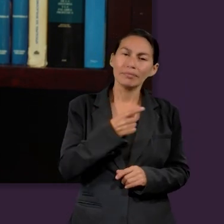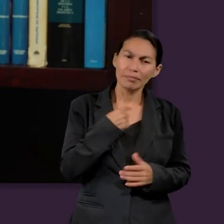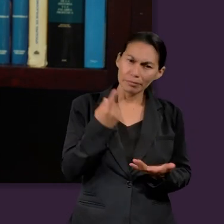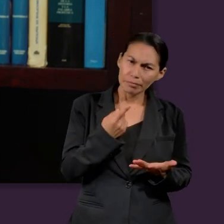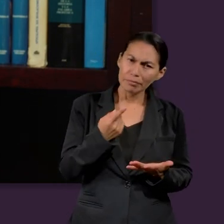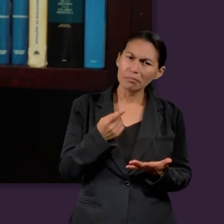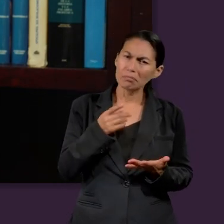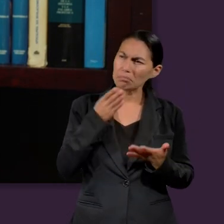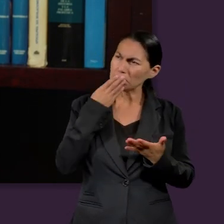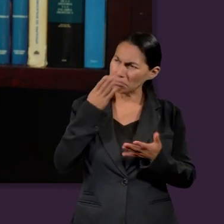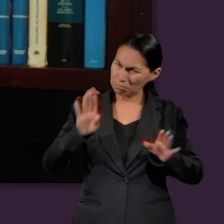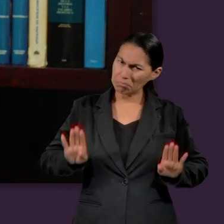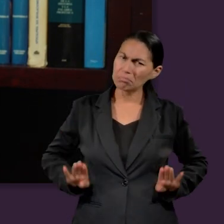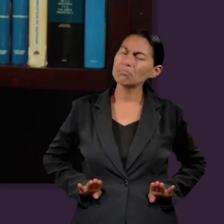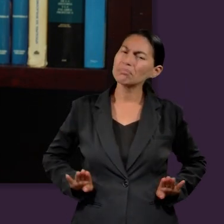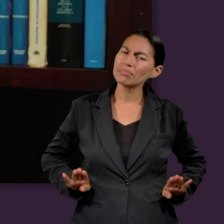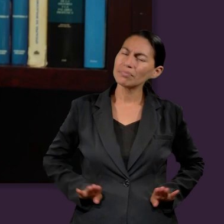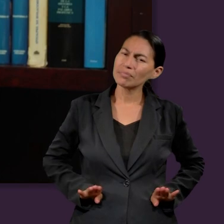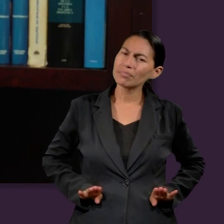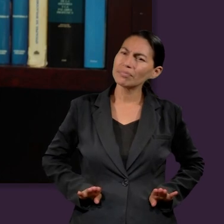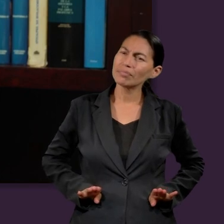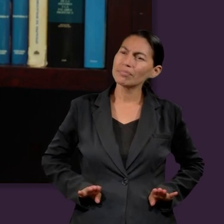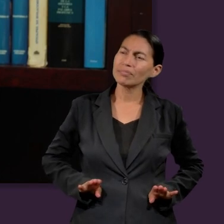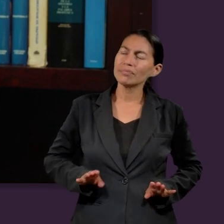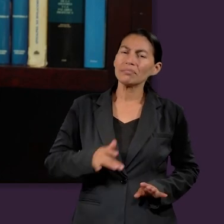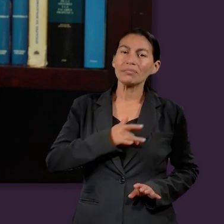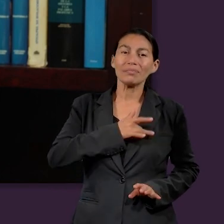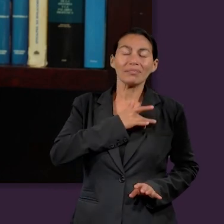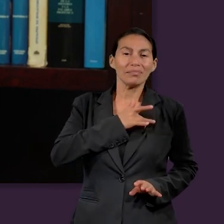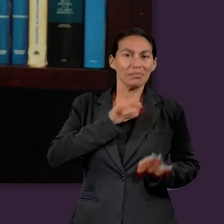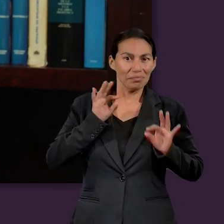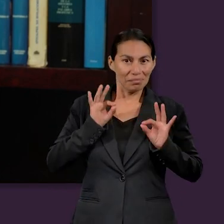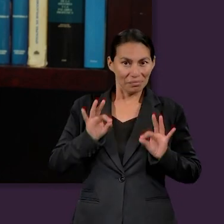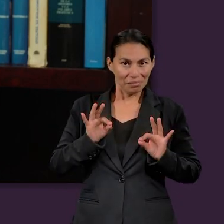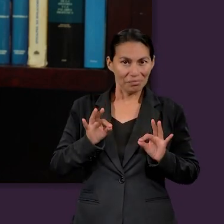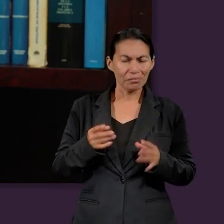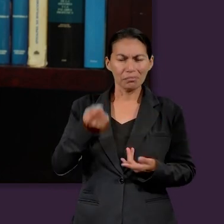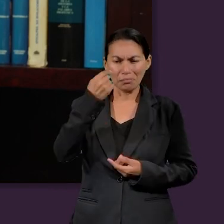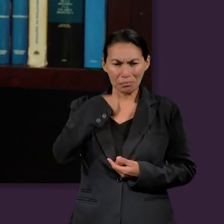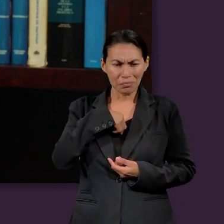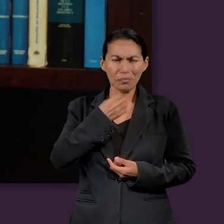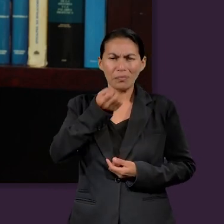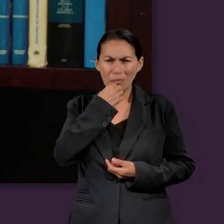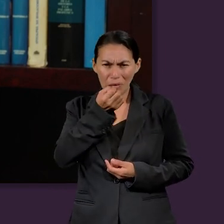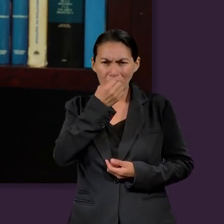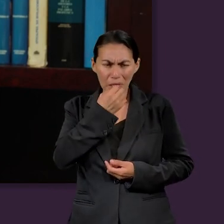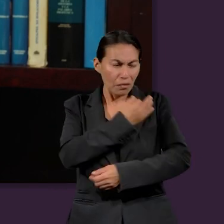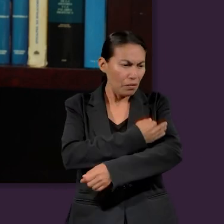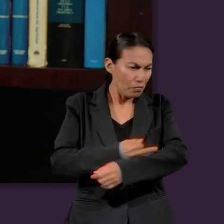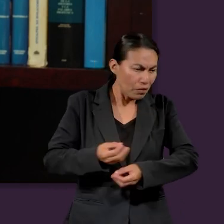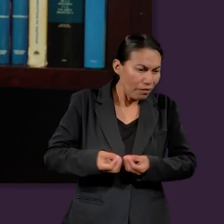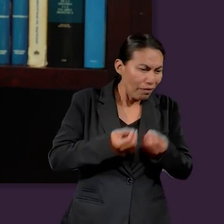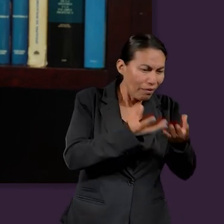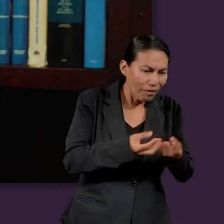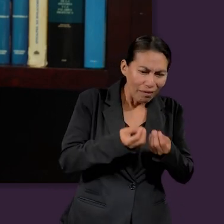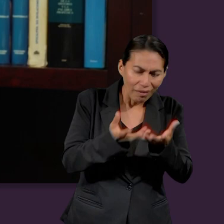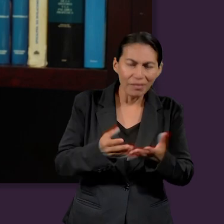puede obtener de una manera digna algo que levanta la autoestima, el sustento para uno y la familia.